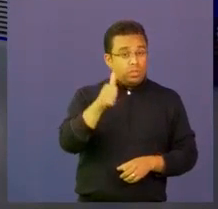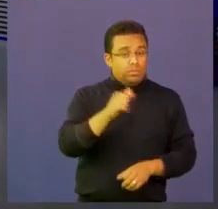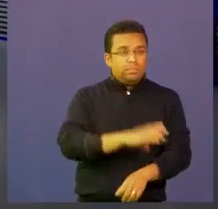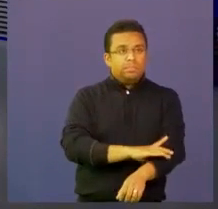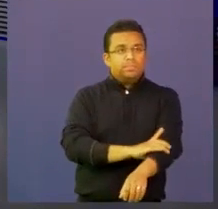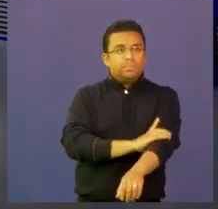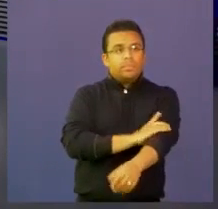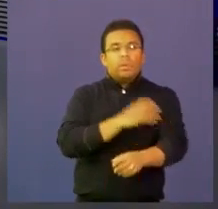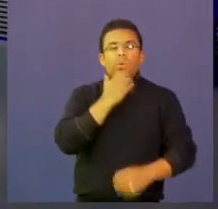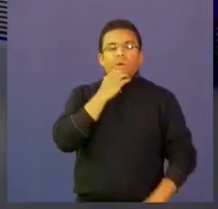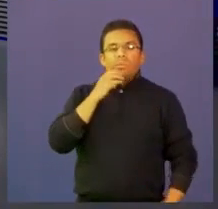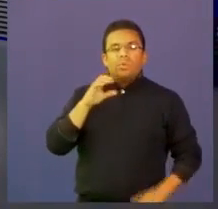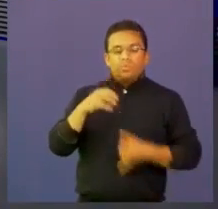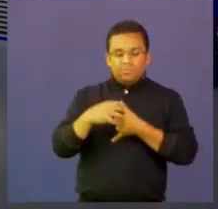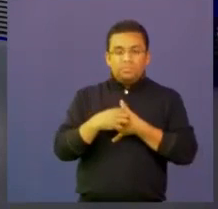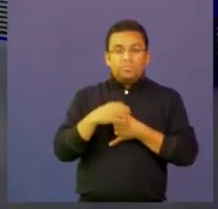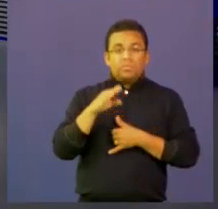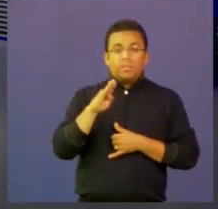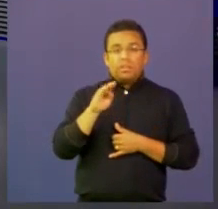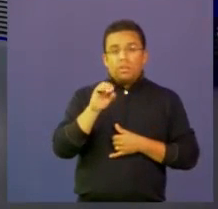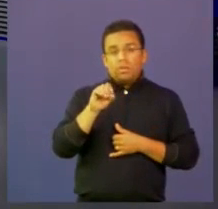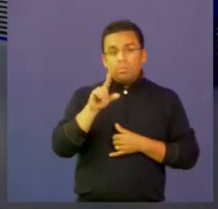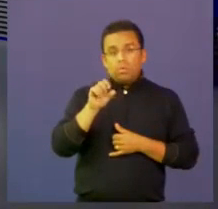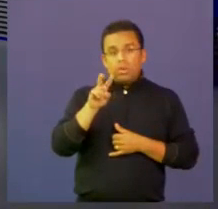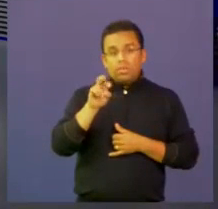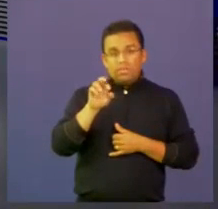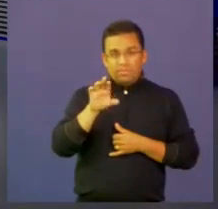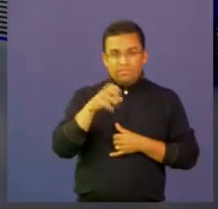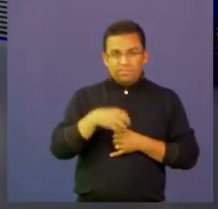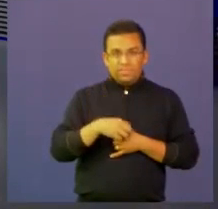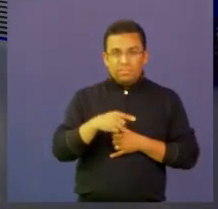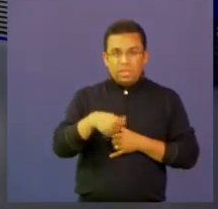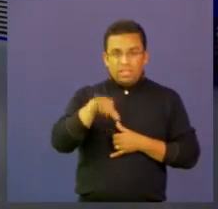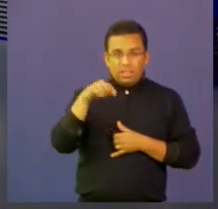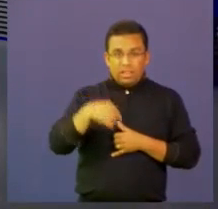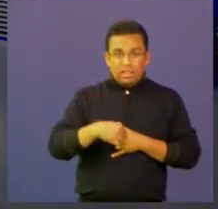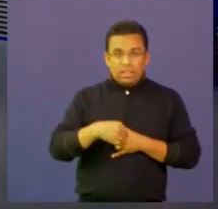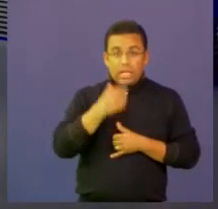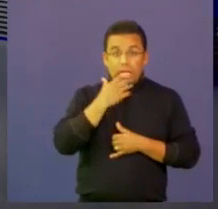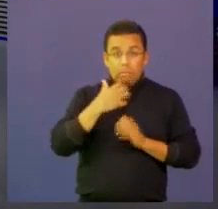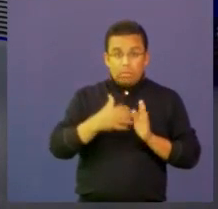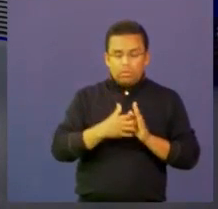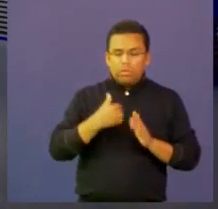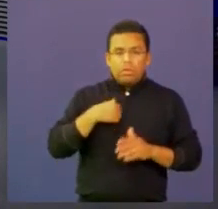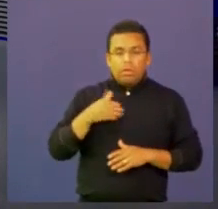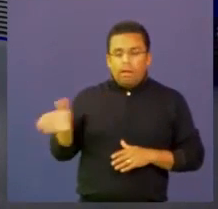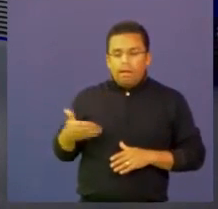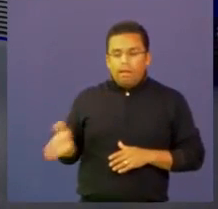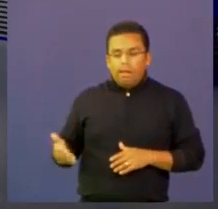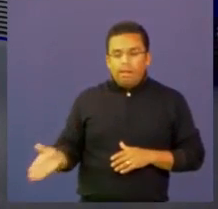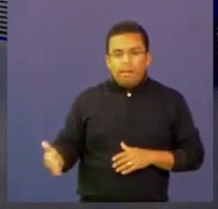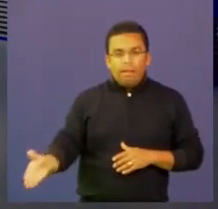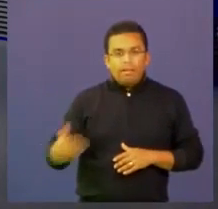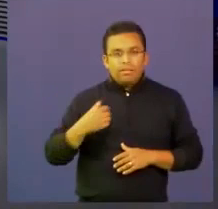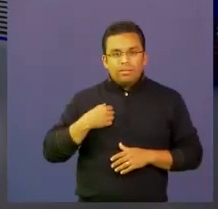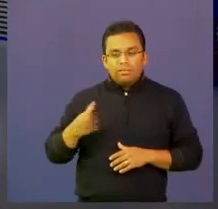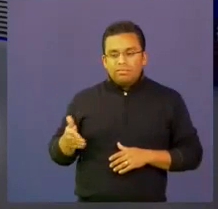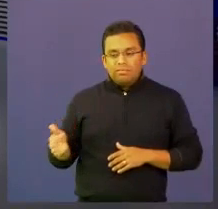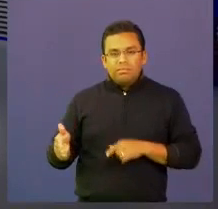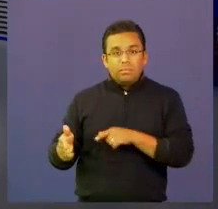Bolívar. Estábamos investigando, nuestros niños y nuestros maestros estaban investigando sobre por qué los pescados, digamos, estaban